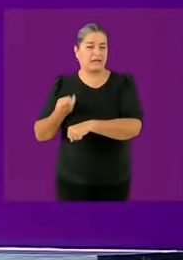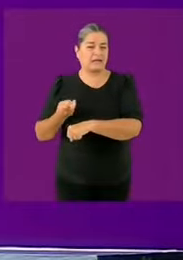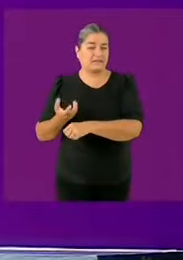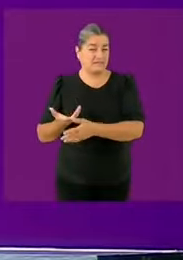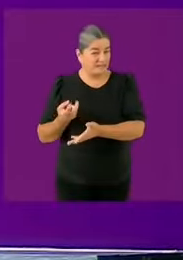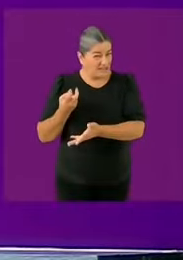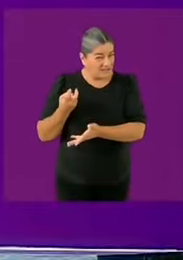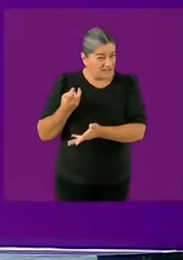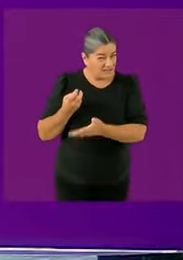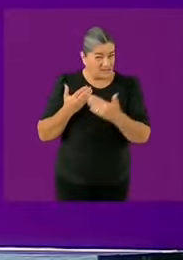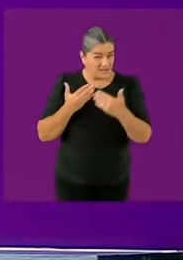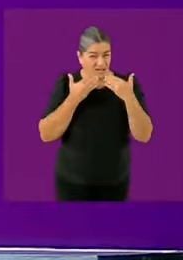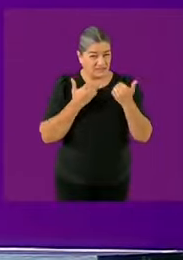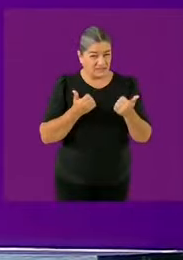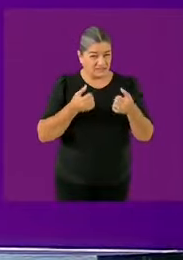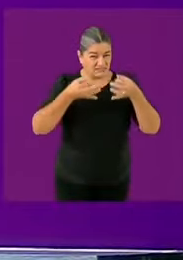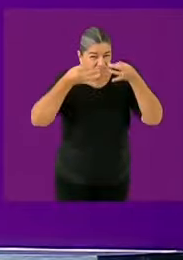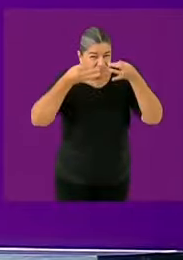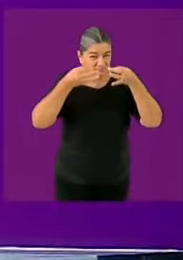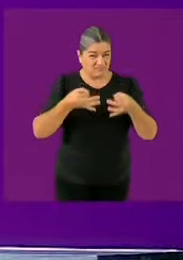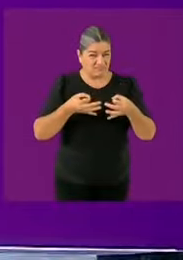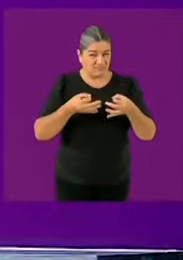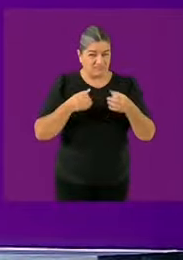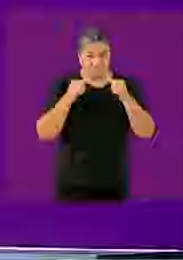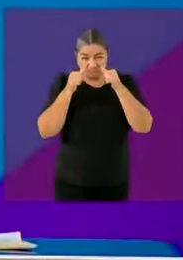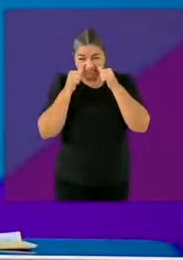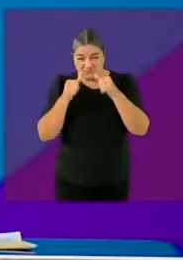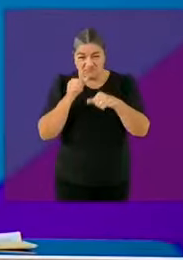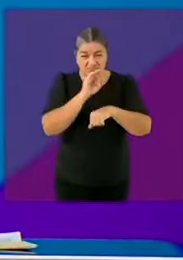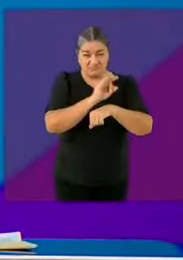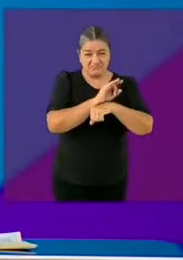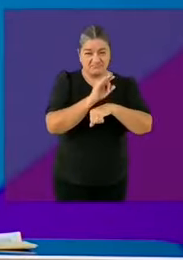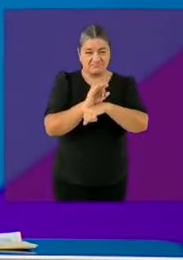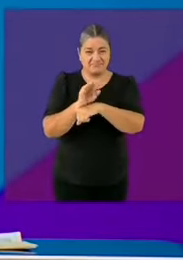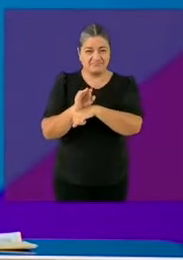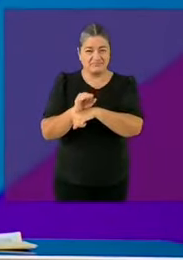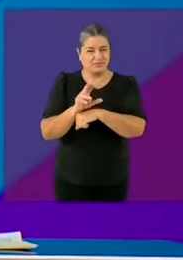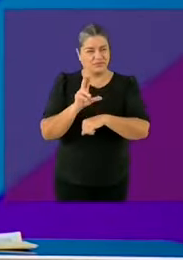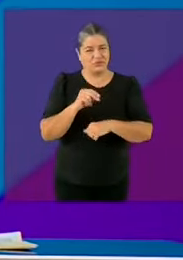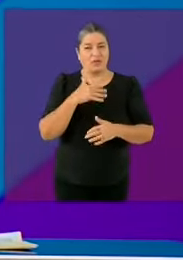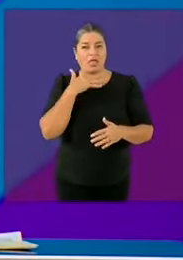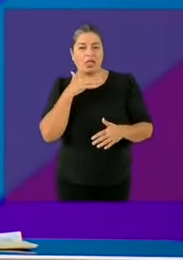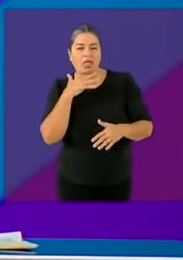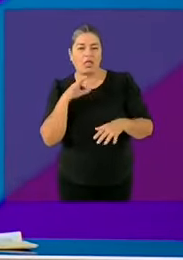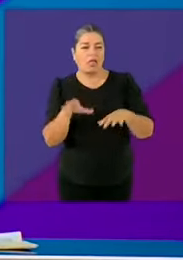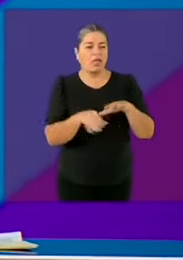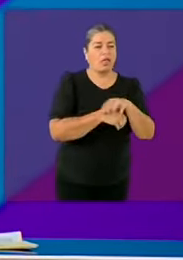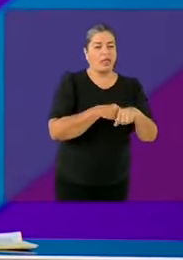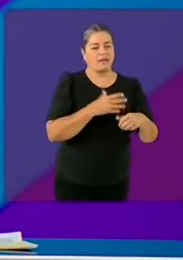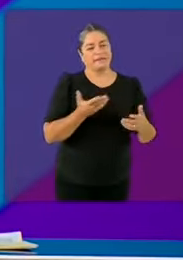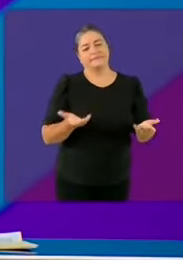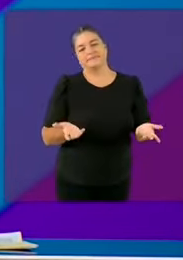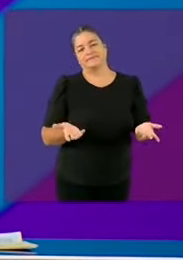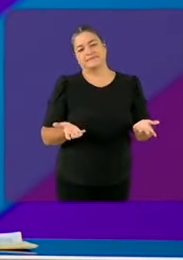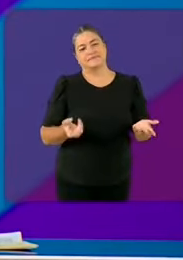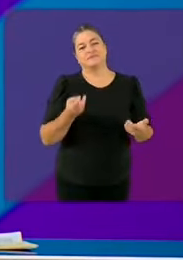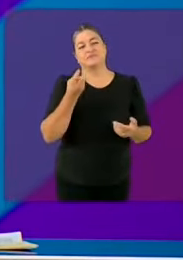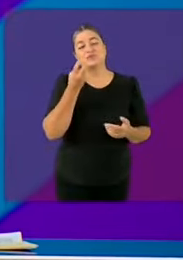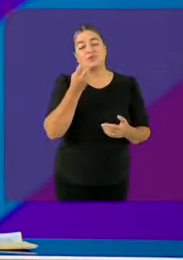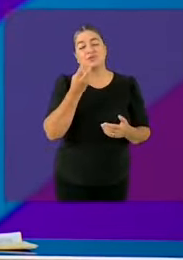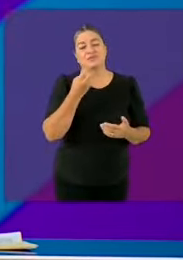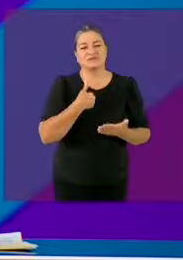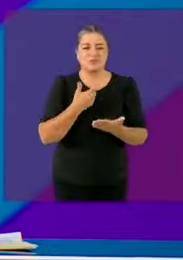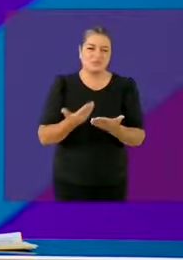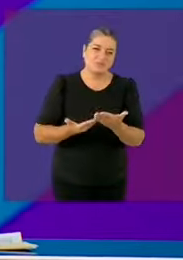garantes de la legalidad? Por eso he propuesto que los titulares de muchas de estas de las dependencias sean ciudadanos sin partido